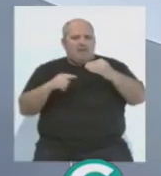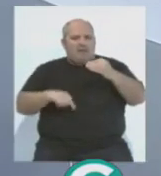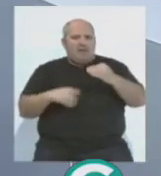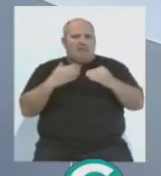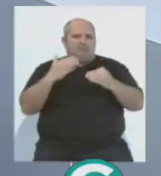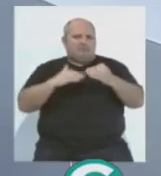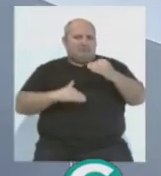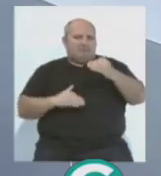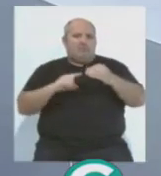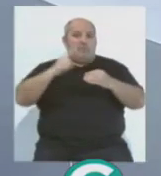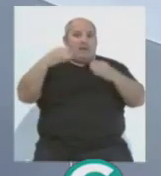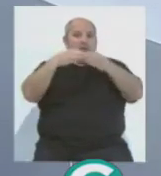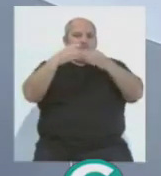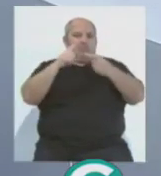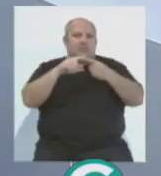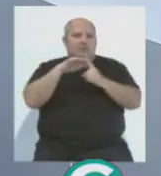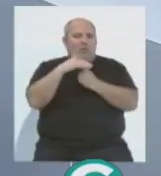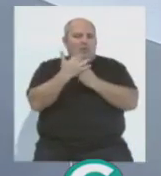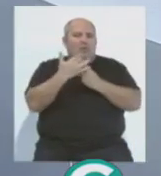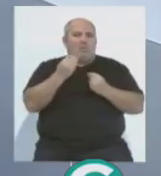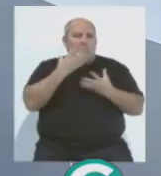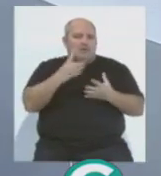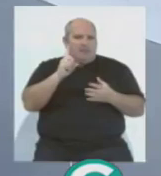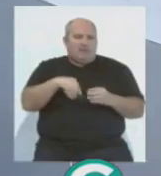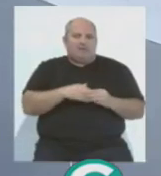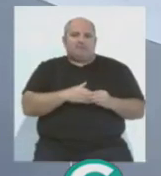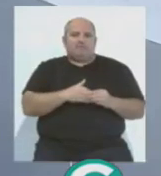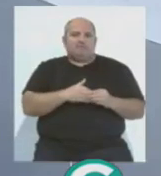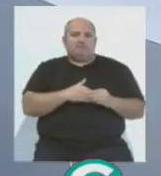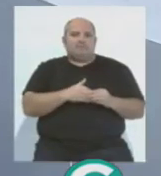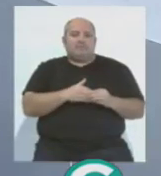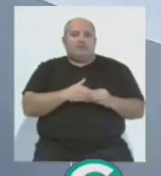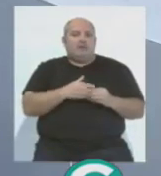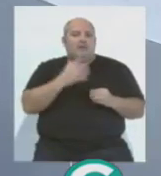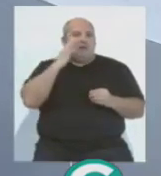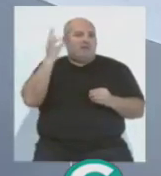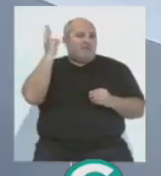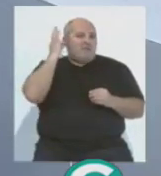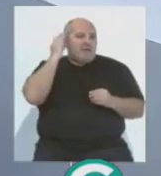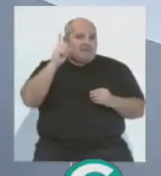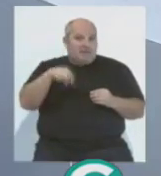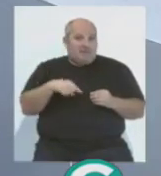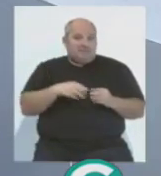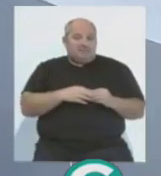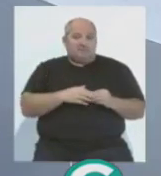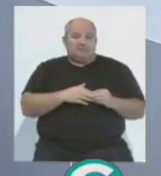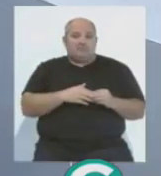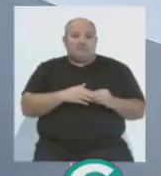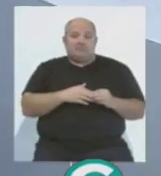con el primer equipo en una situación también muy buena y las féminas, lo de